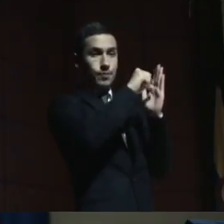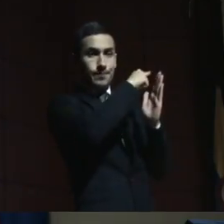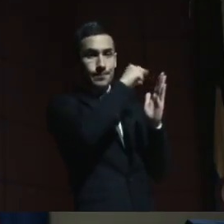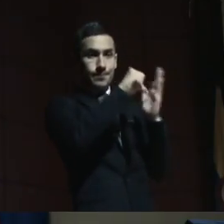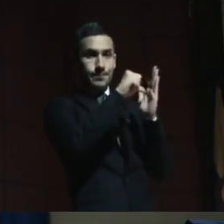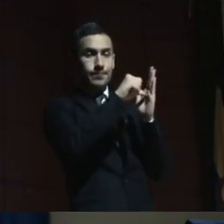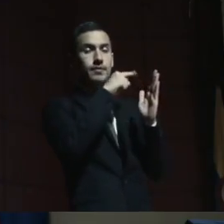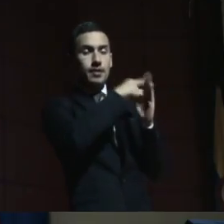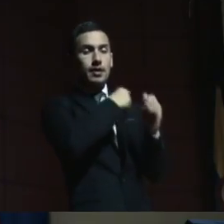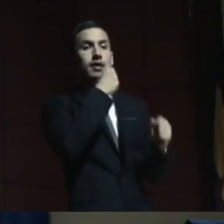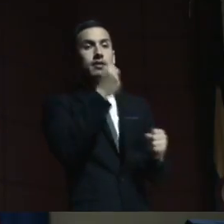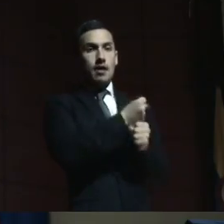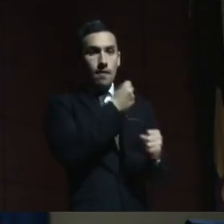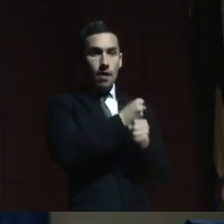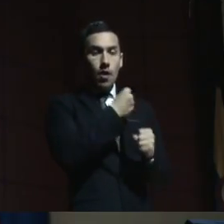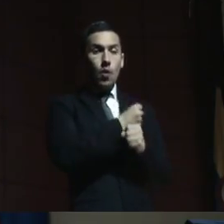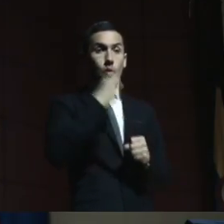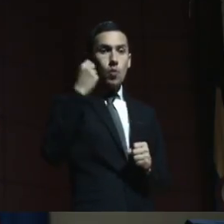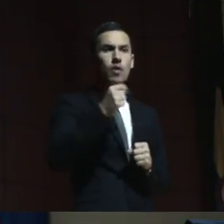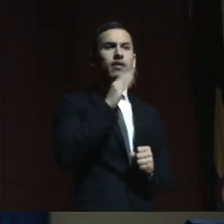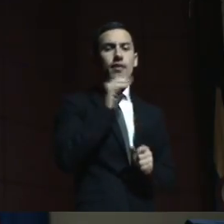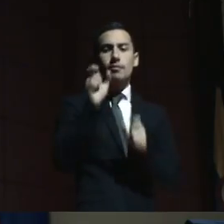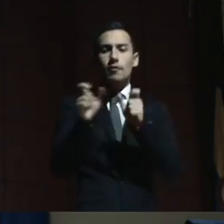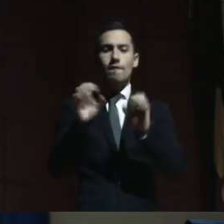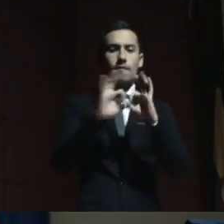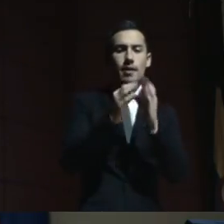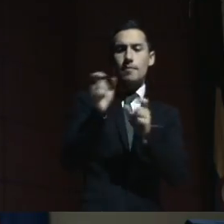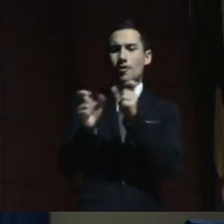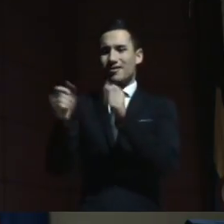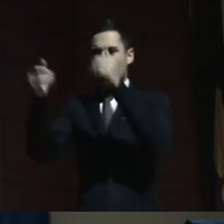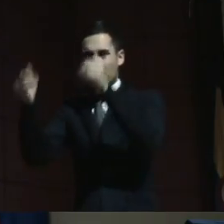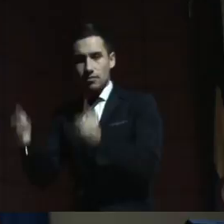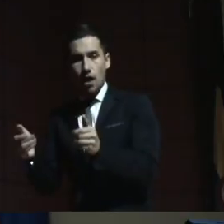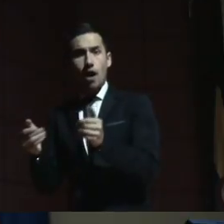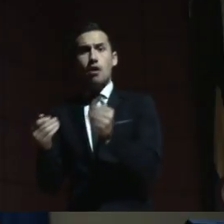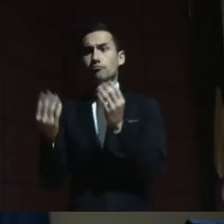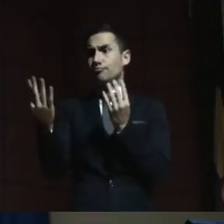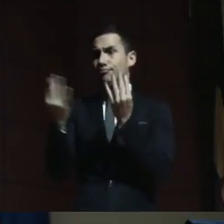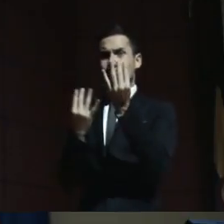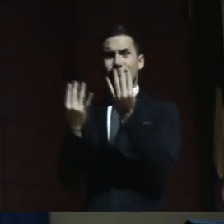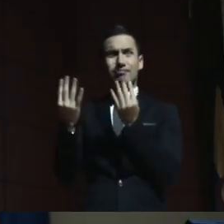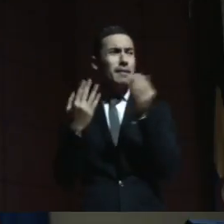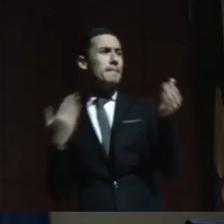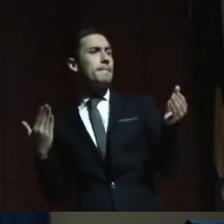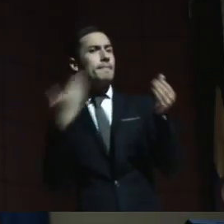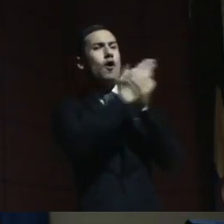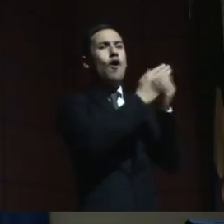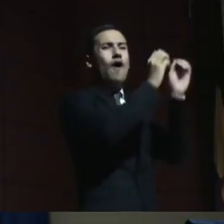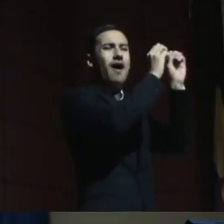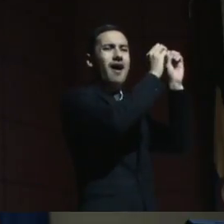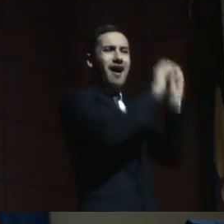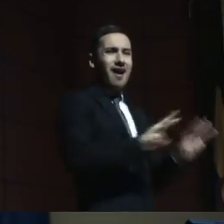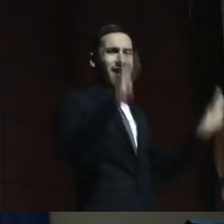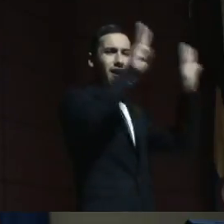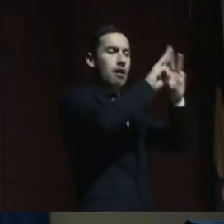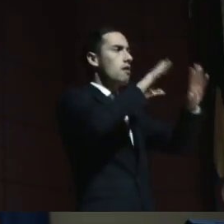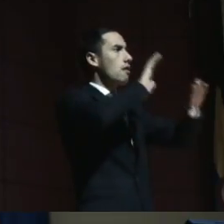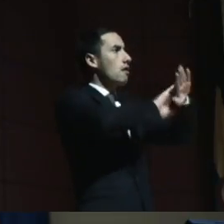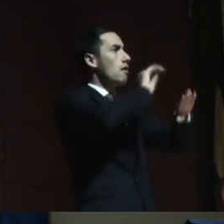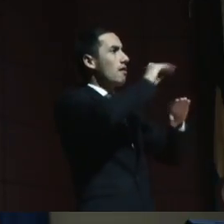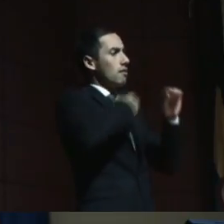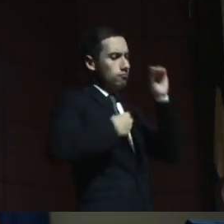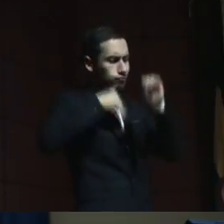organizaciones de familias y de personas con discapacidad que denunciaron ante las Naciones Unidas cuando se estaba haciendo la